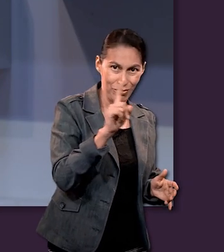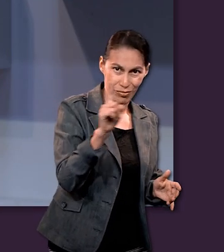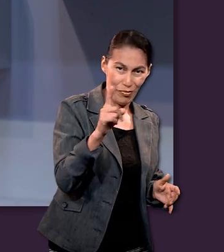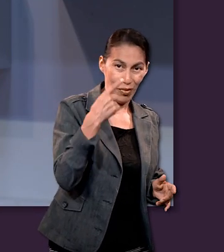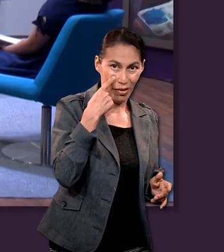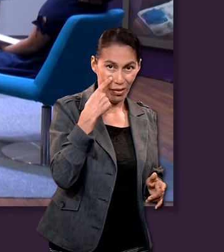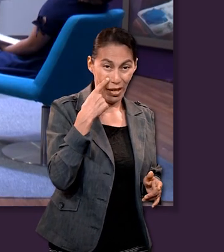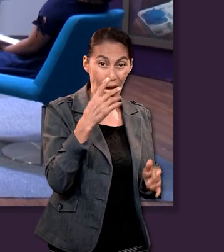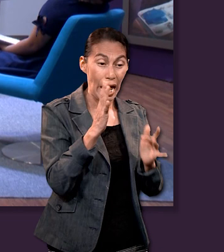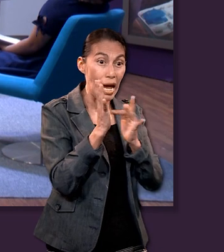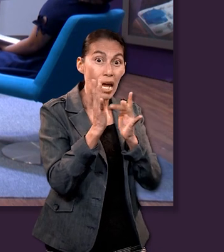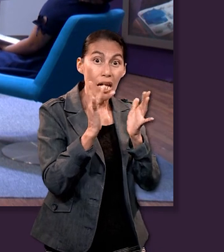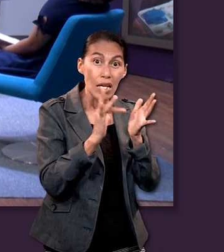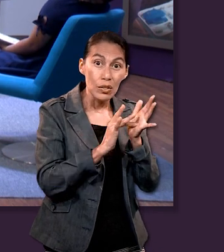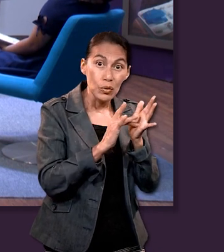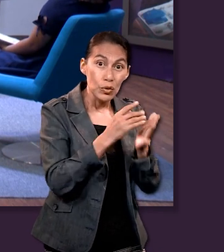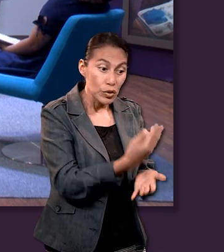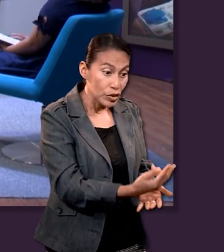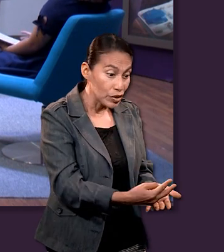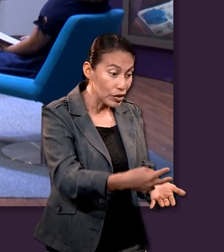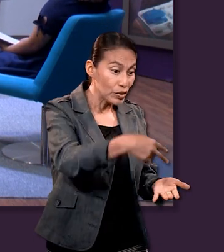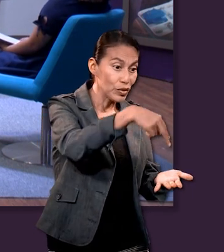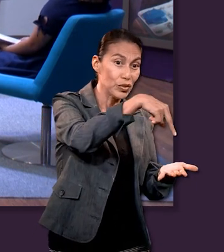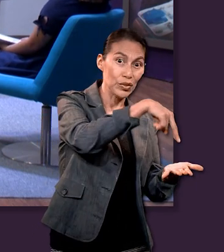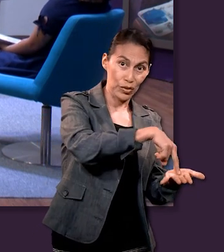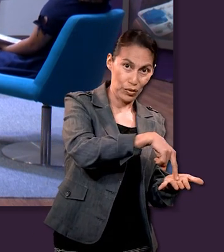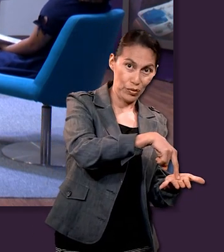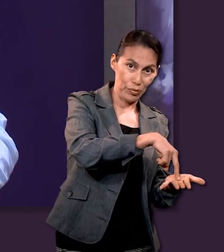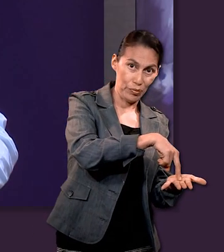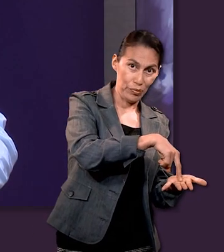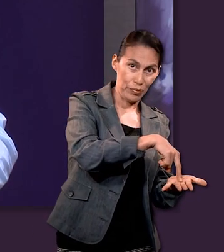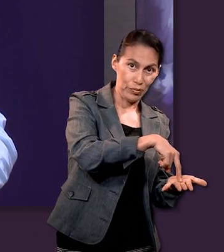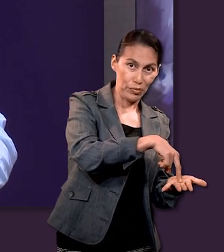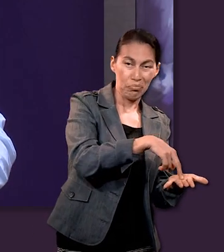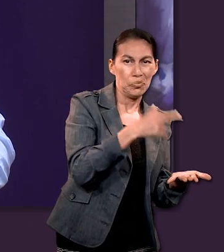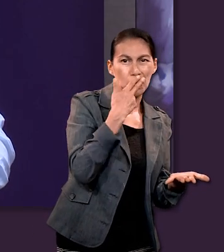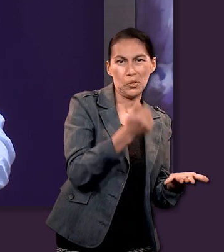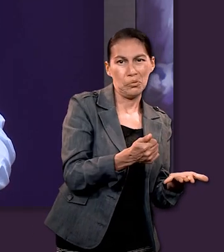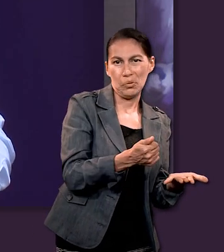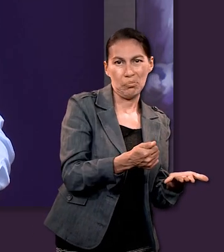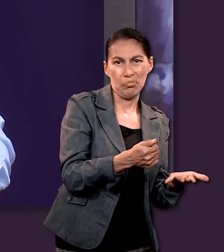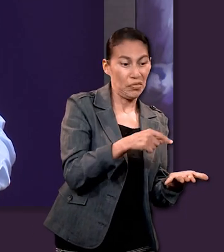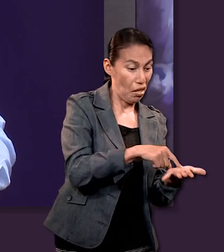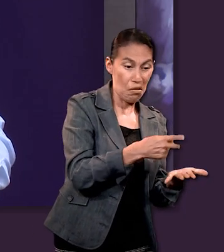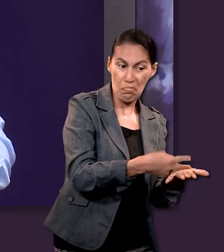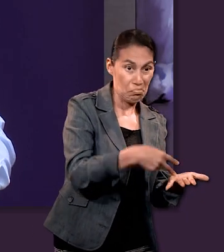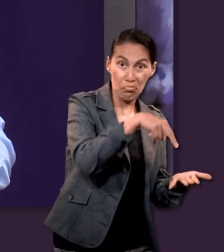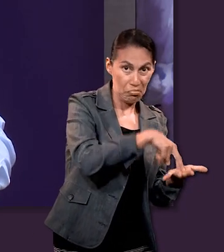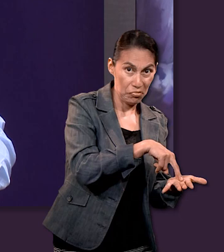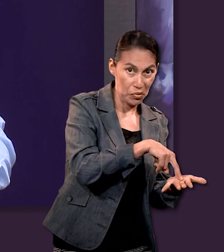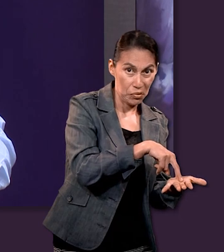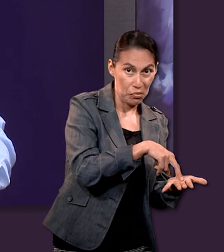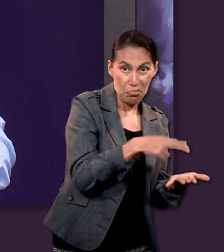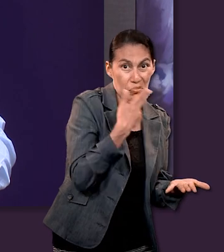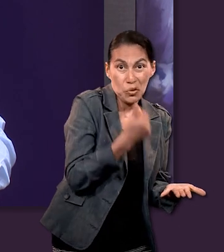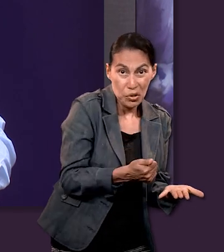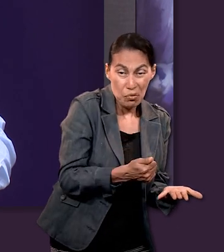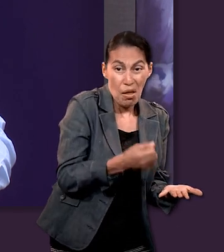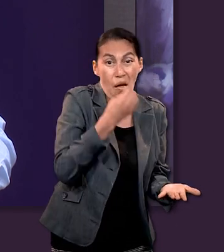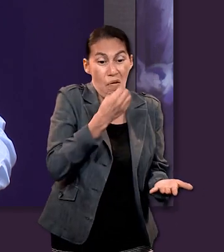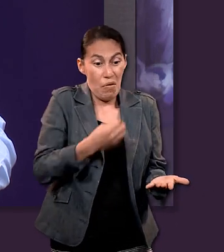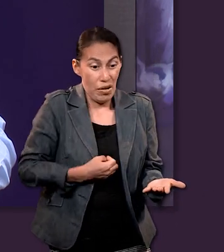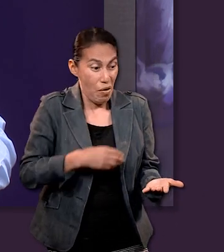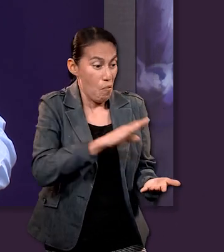creencias porque no no no significa no tendría sentido vaya el